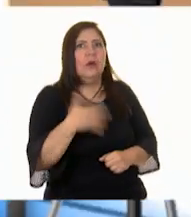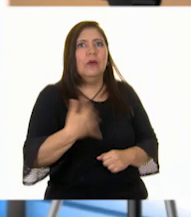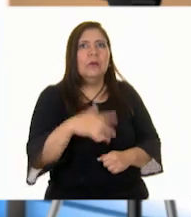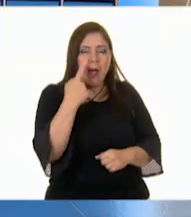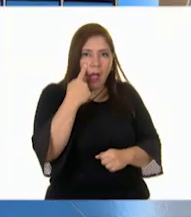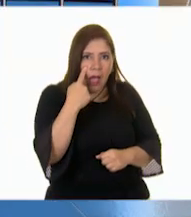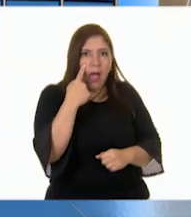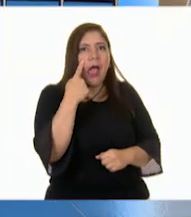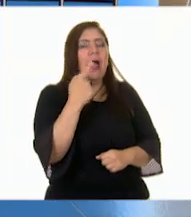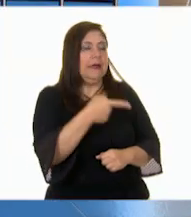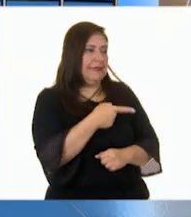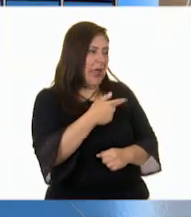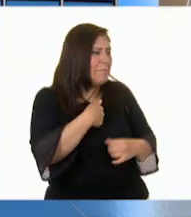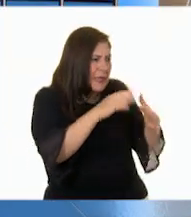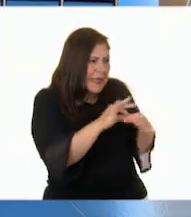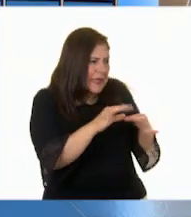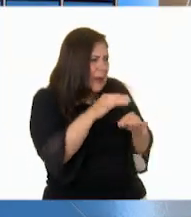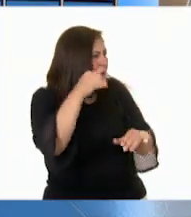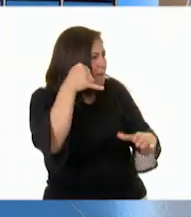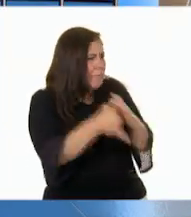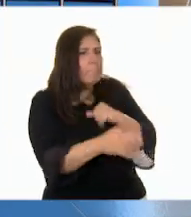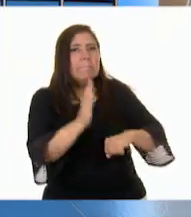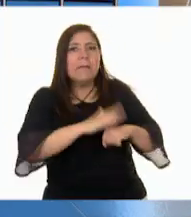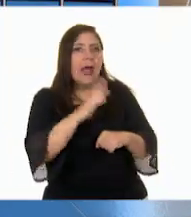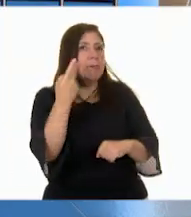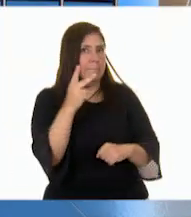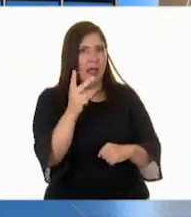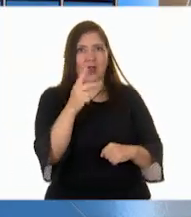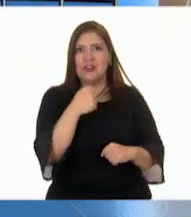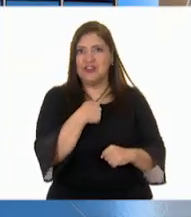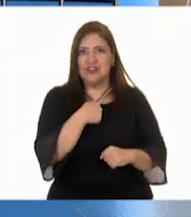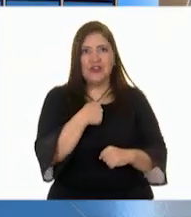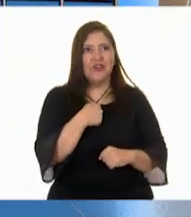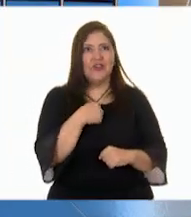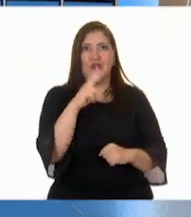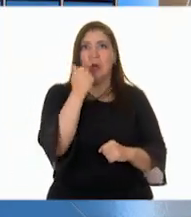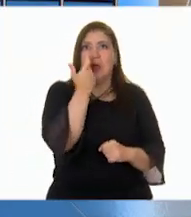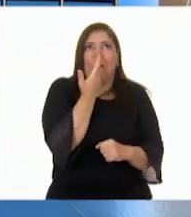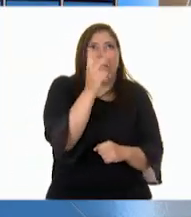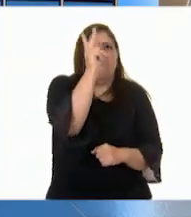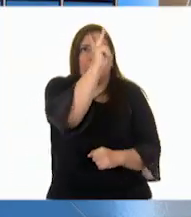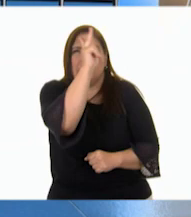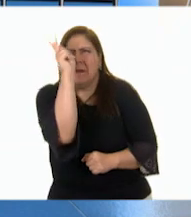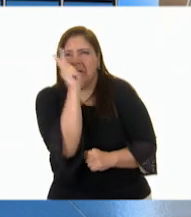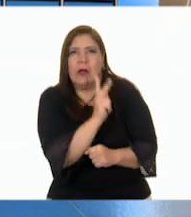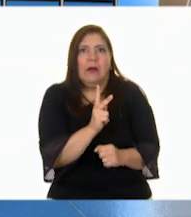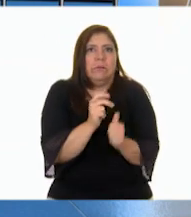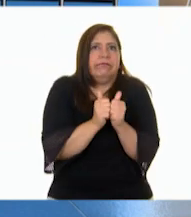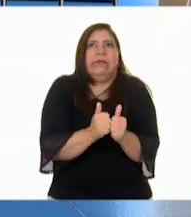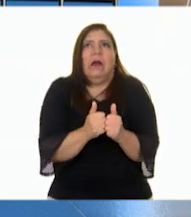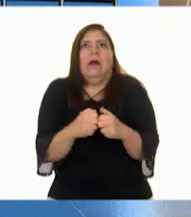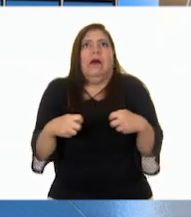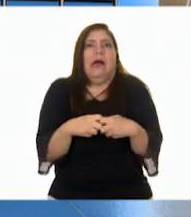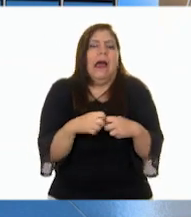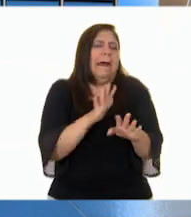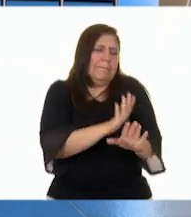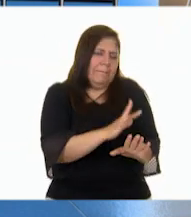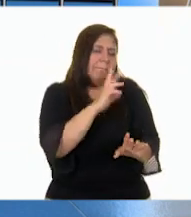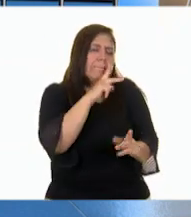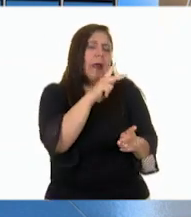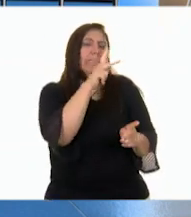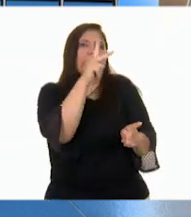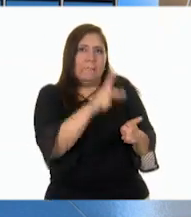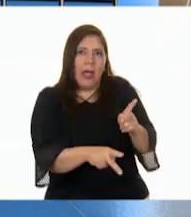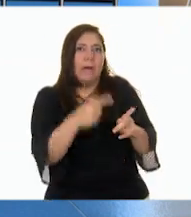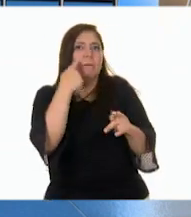Ya quiero que termine tu anécdota. Pero como no quiero llegar al pánico, ¿qué te parece si hacemos una pausa? Y vamos a